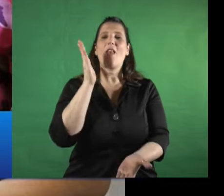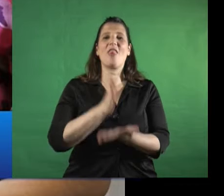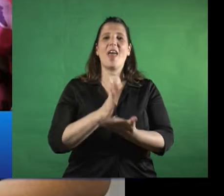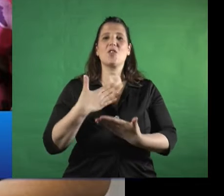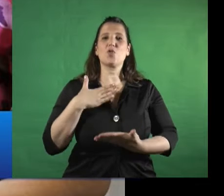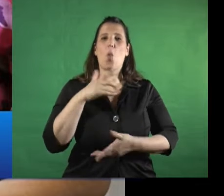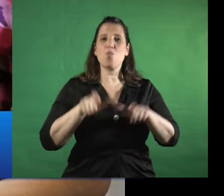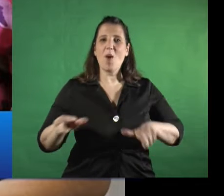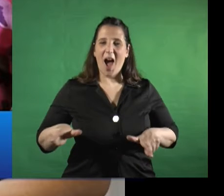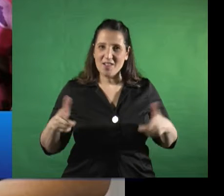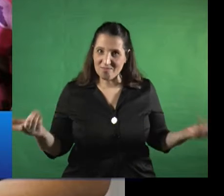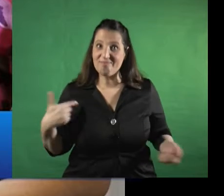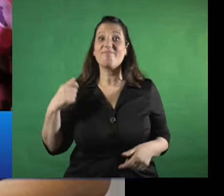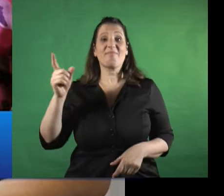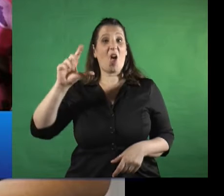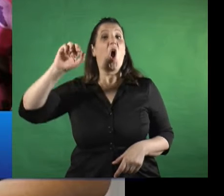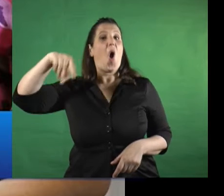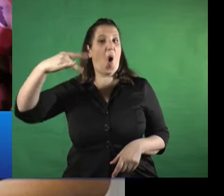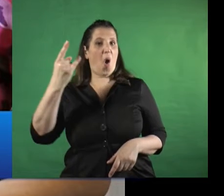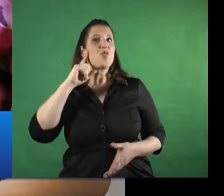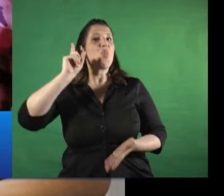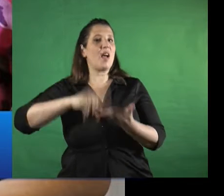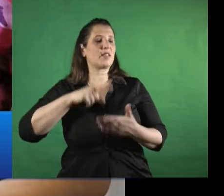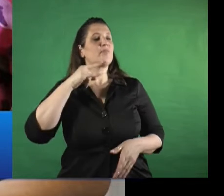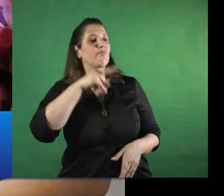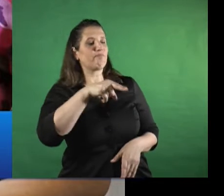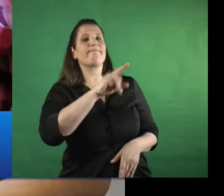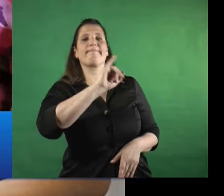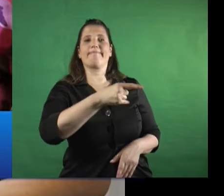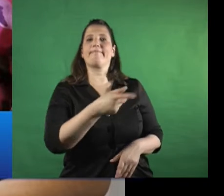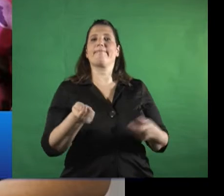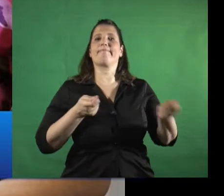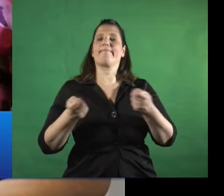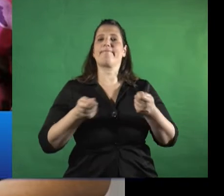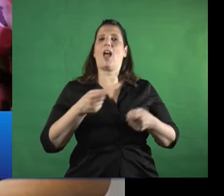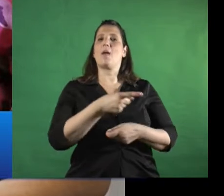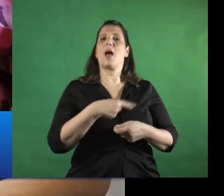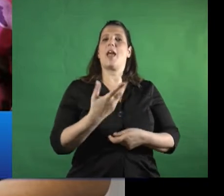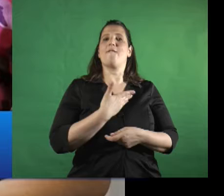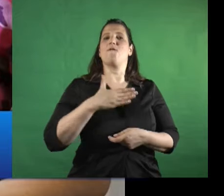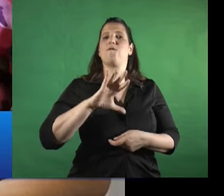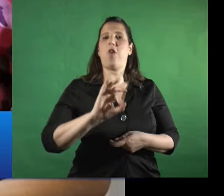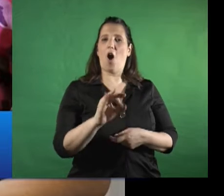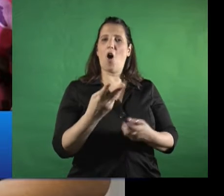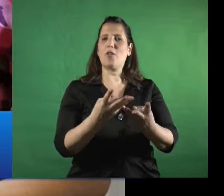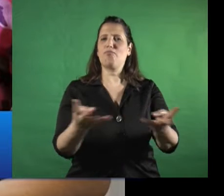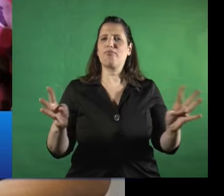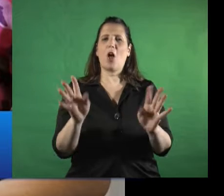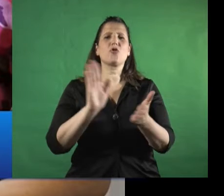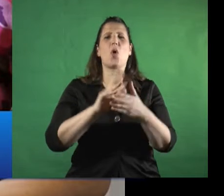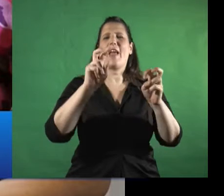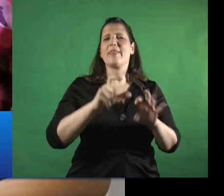Victoria Donda, fue designada por las Naciones Unidas para presidir la decimocuarta sesión del foro sobre las cuestiones de las minorías,